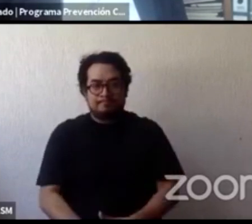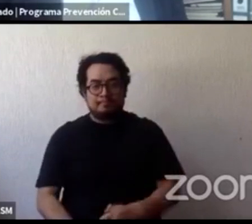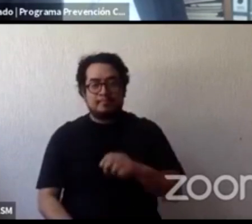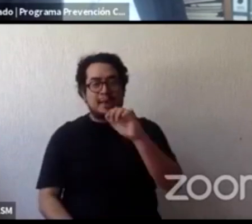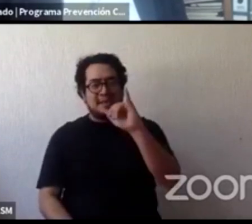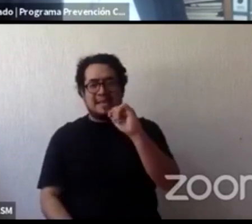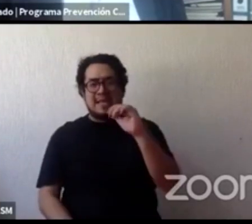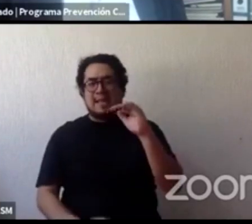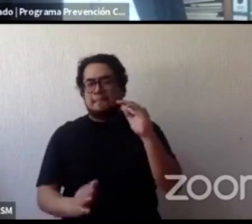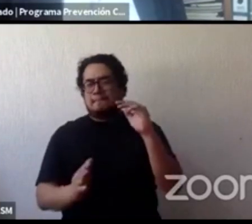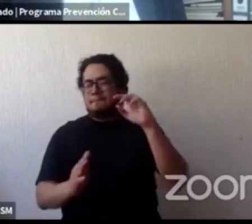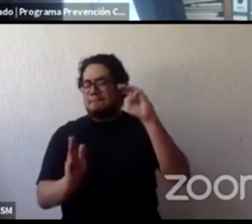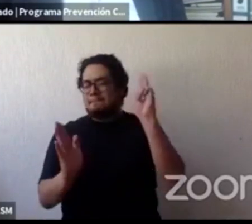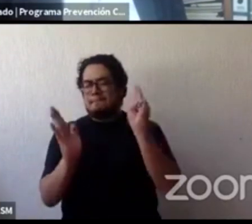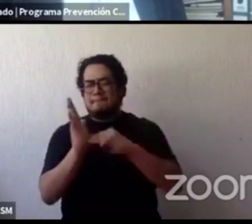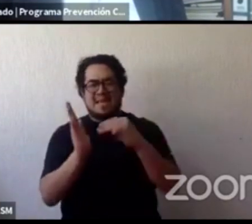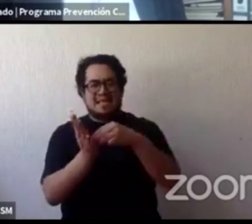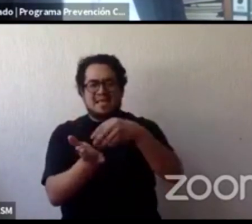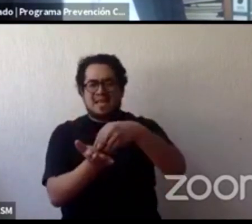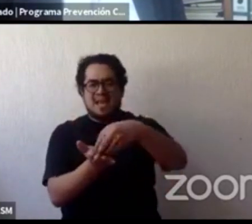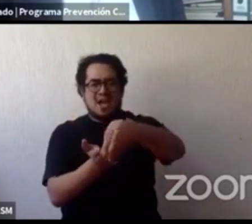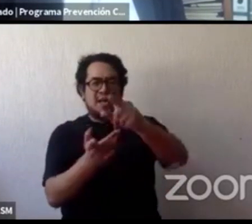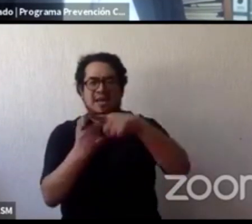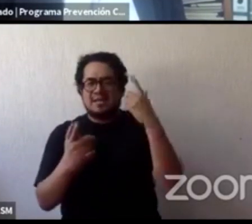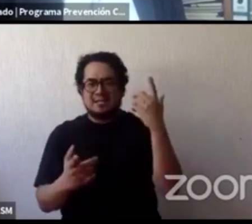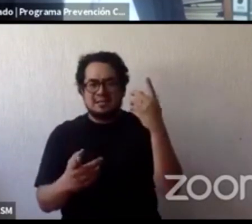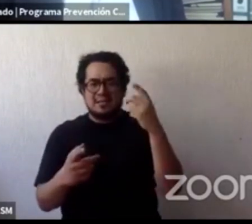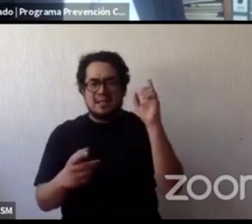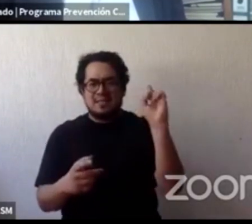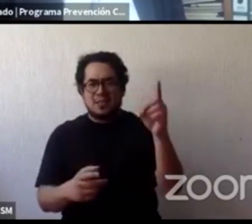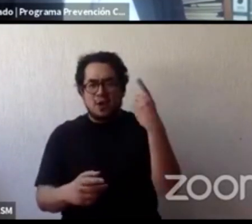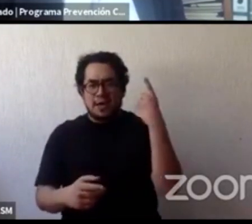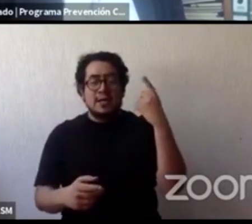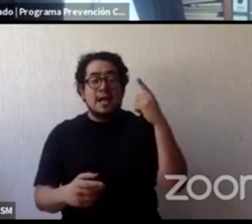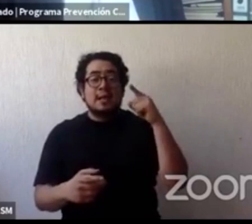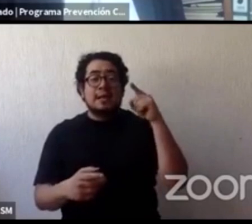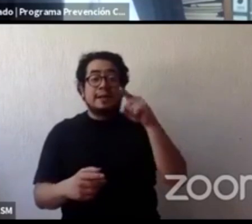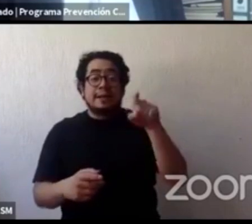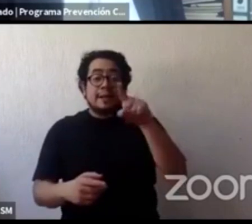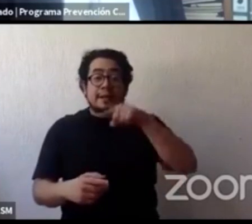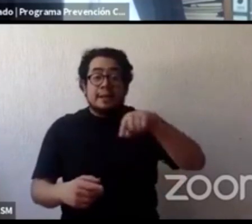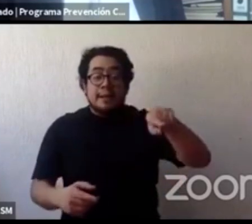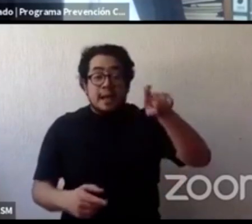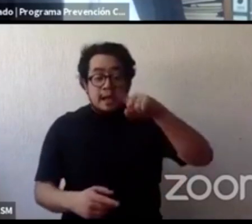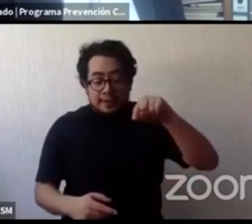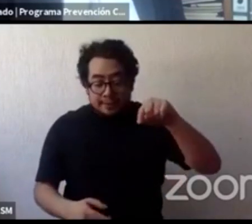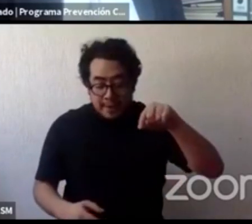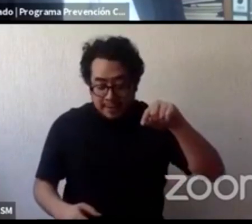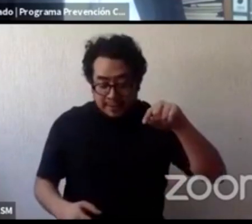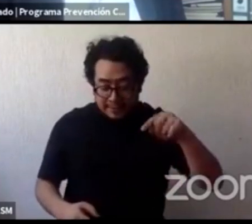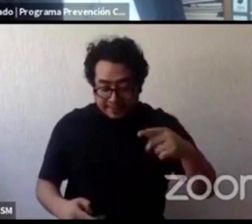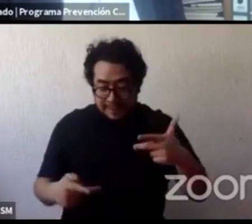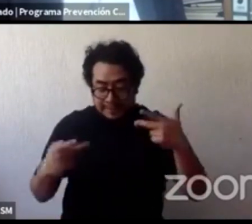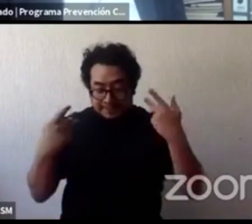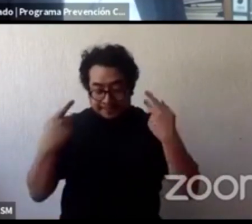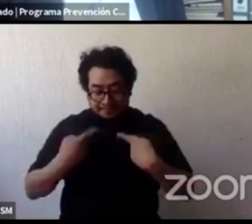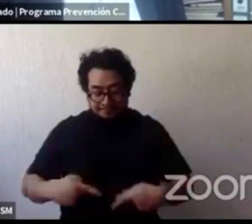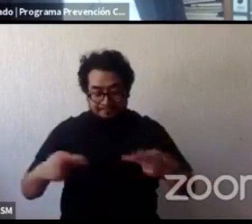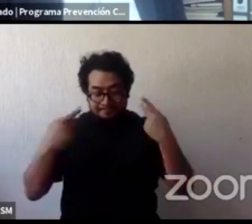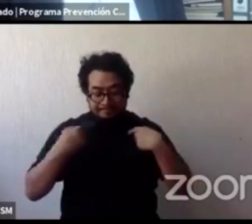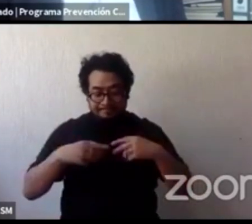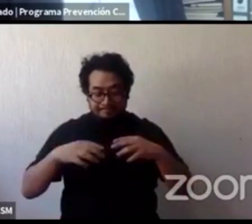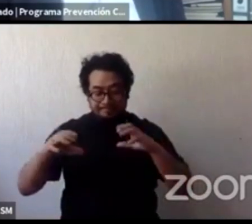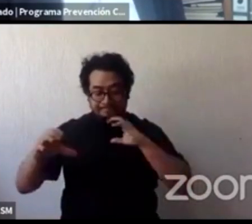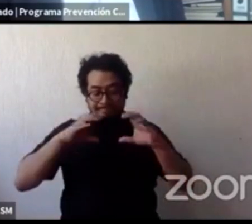y tal vez si puedo hablar por último a nuestros comunicadores adelante Rosario los comunicadores son una parte muy